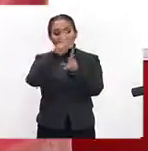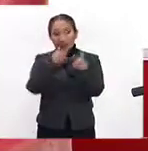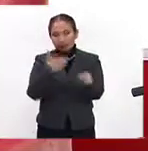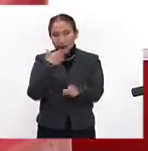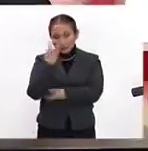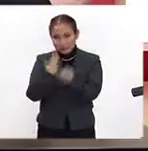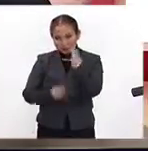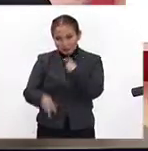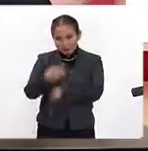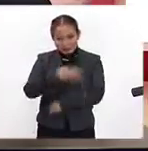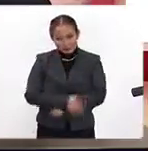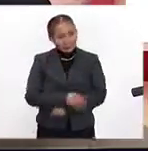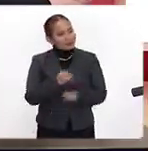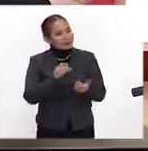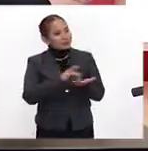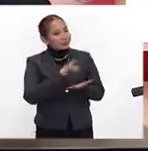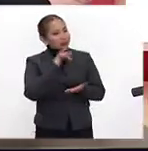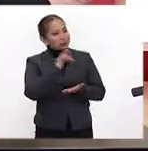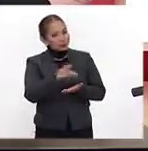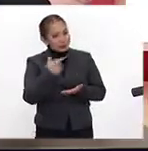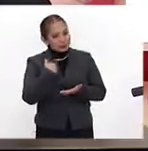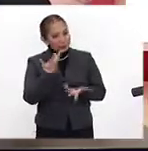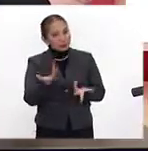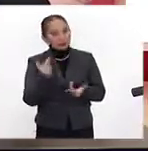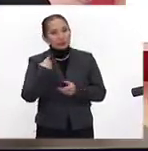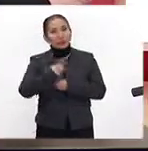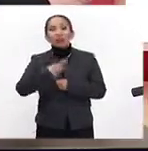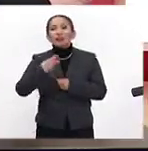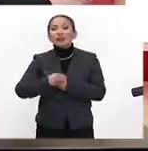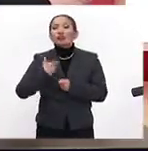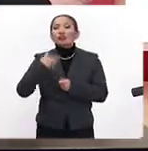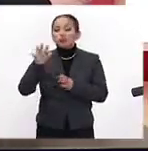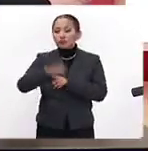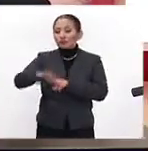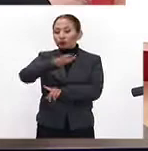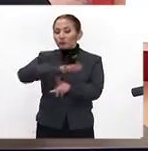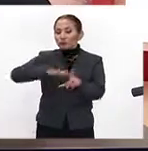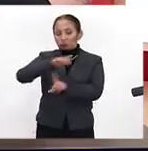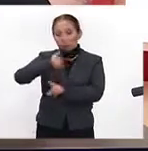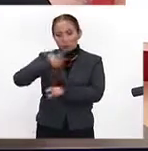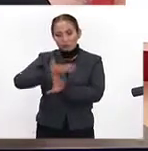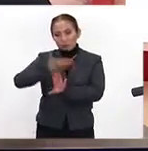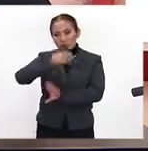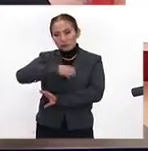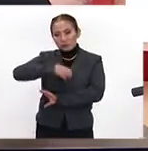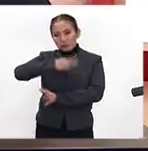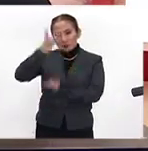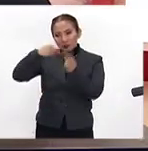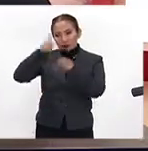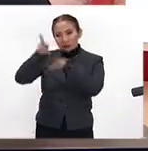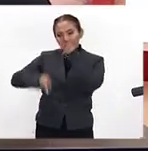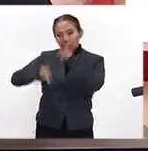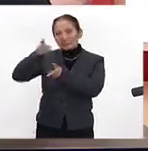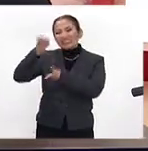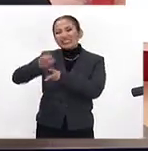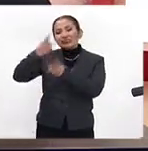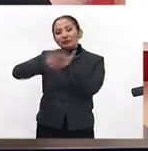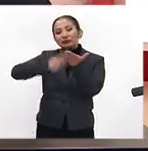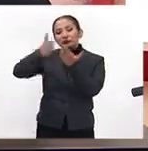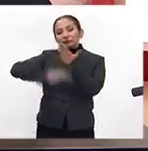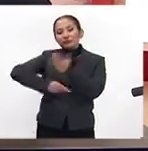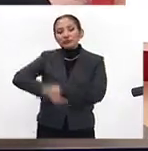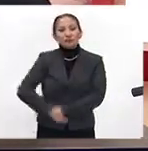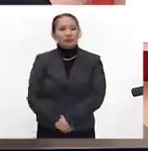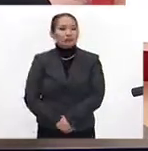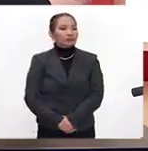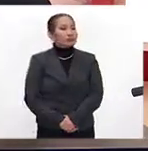Bienvenida, Ana Marcela. Muchísimas gracias, muchísimas gracias por esta invitación y este espacio y estoy muy contenta de venir a platicar de este programa.